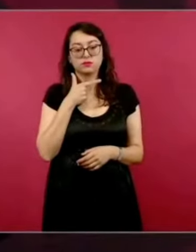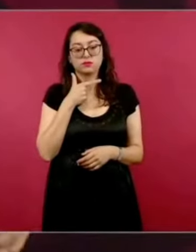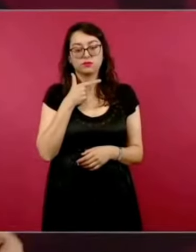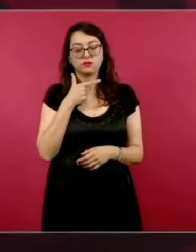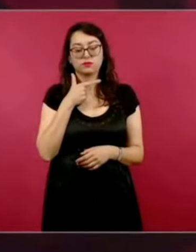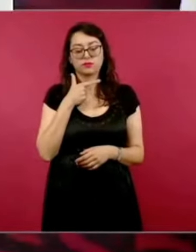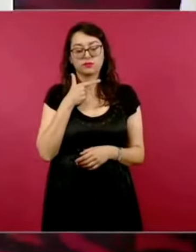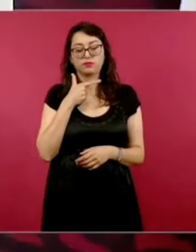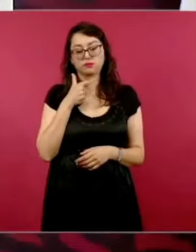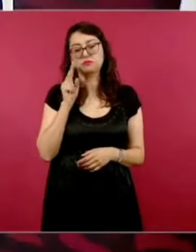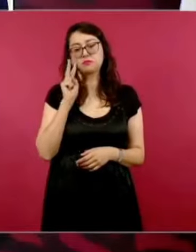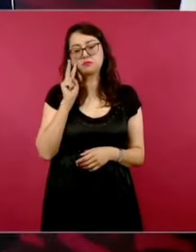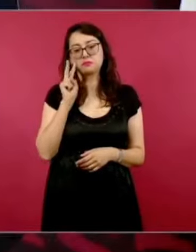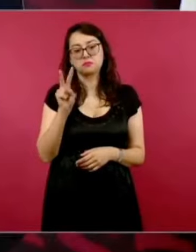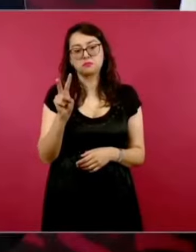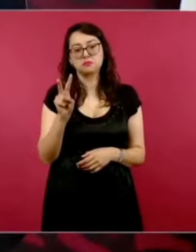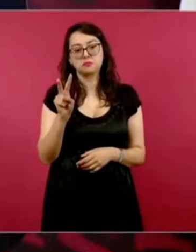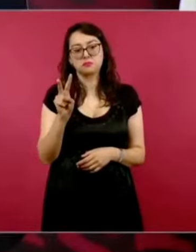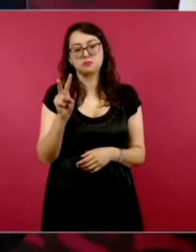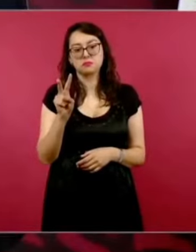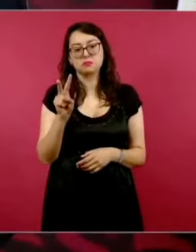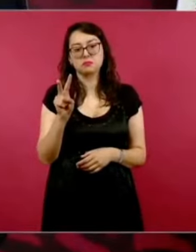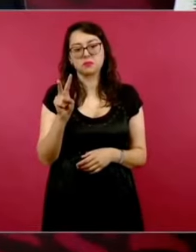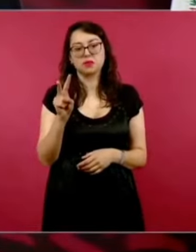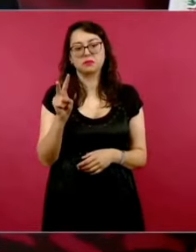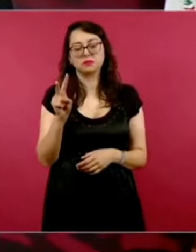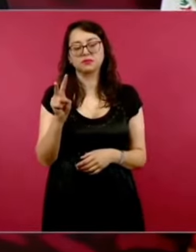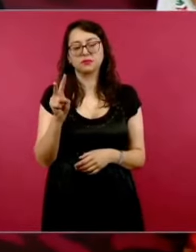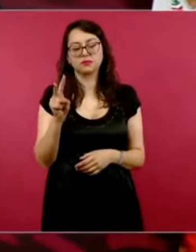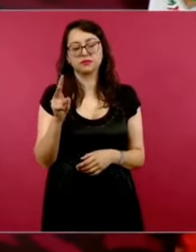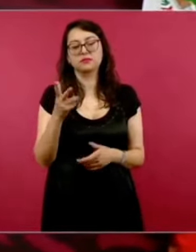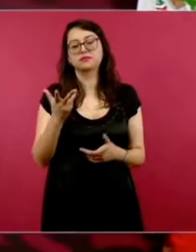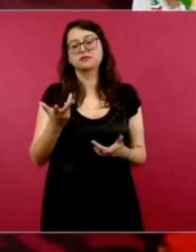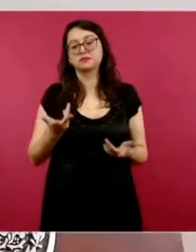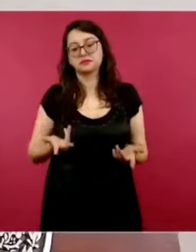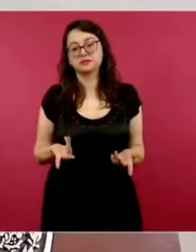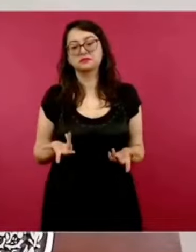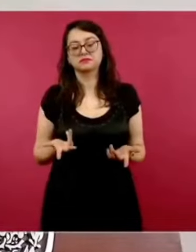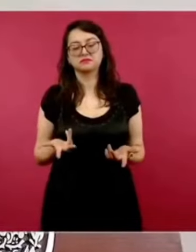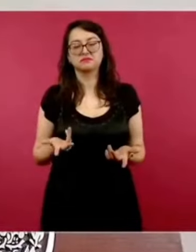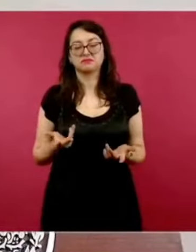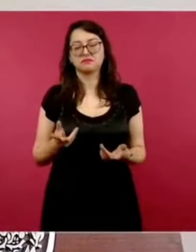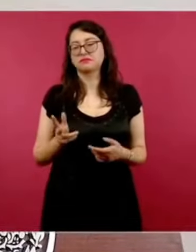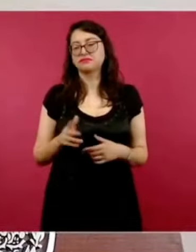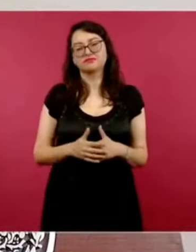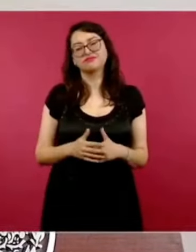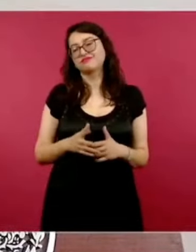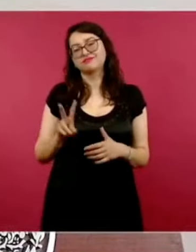embajada de México.